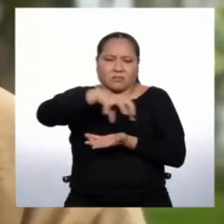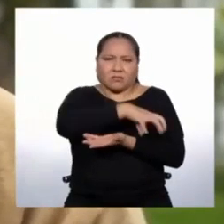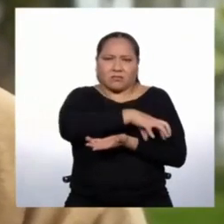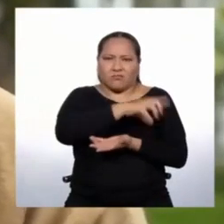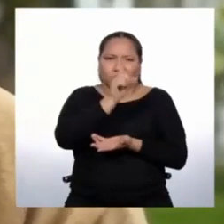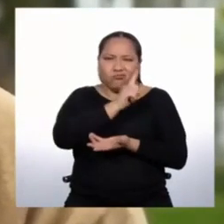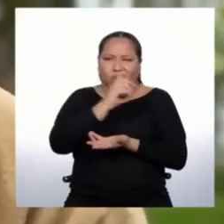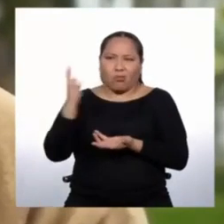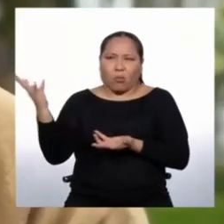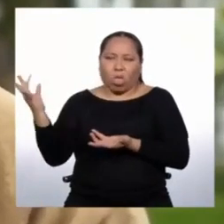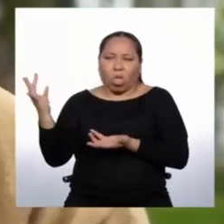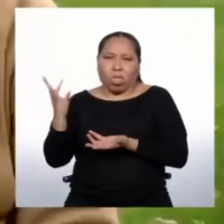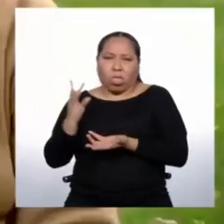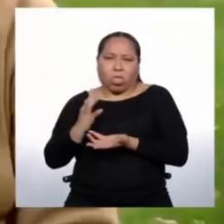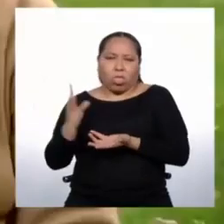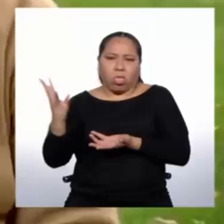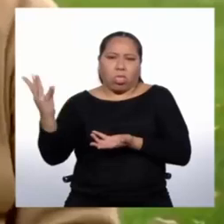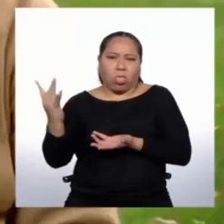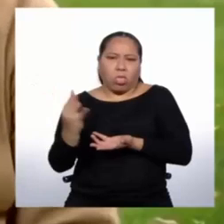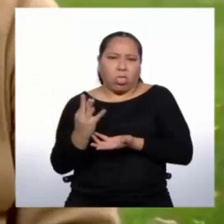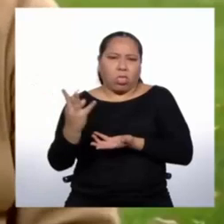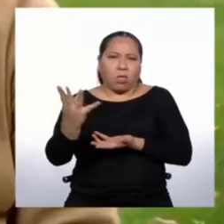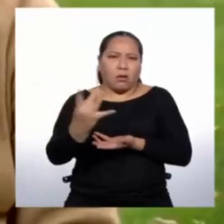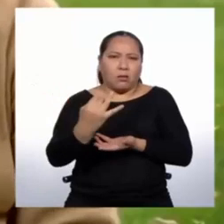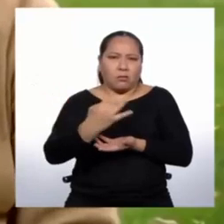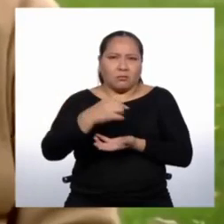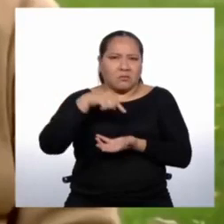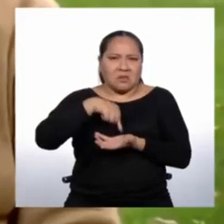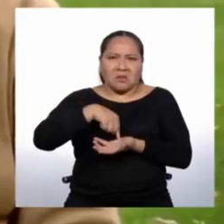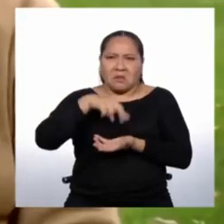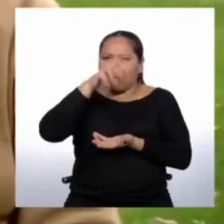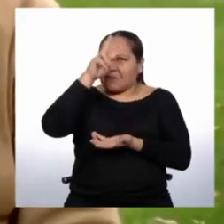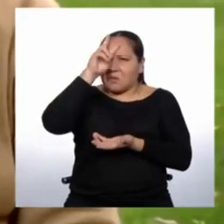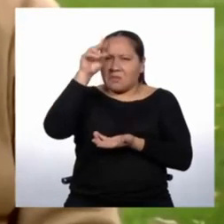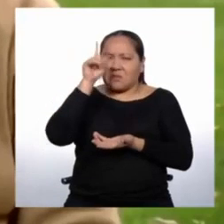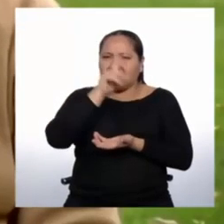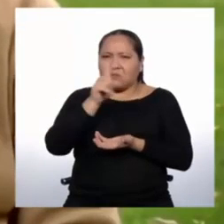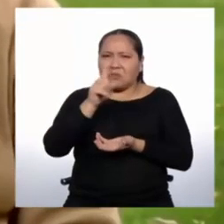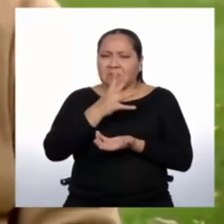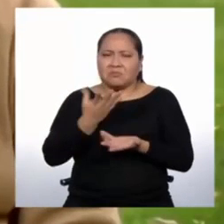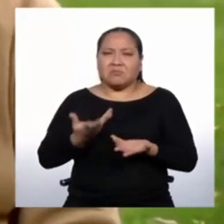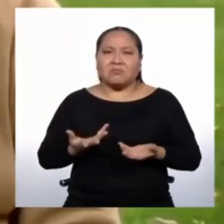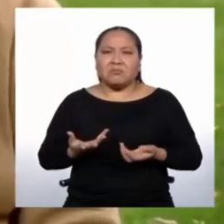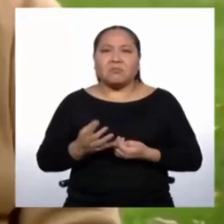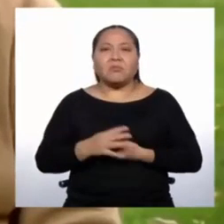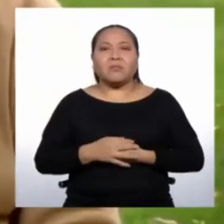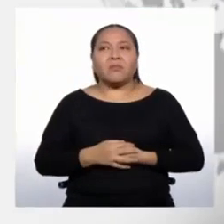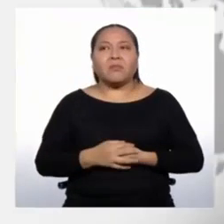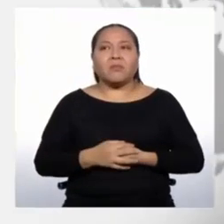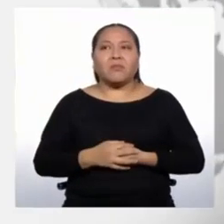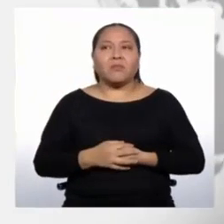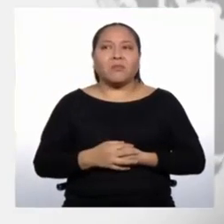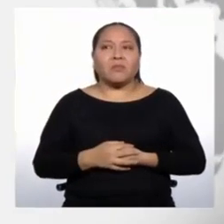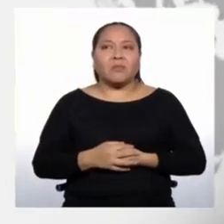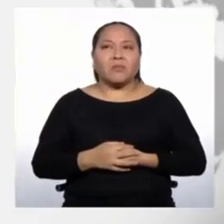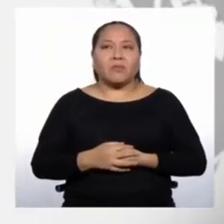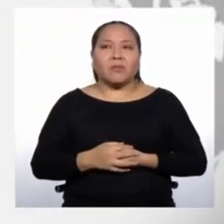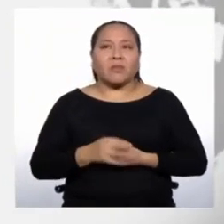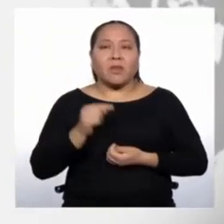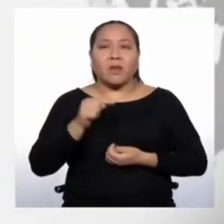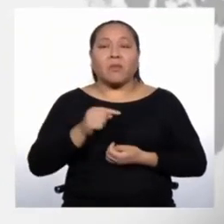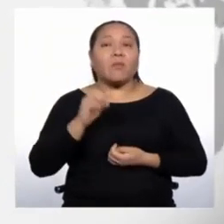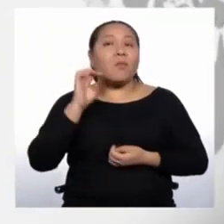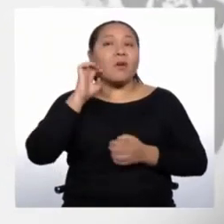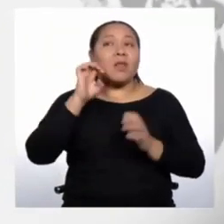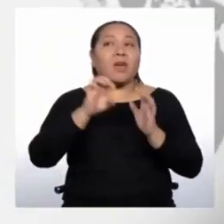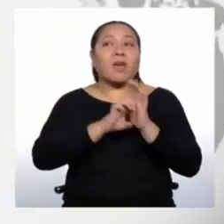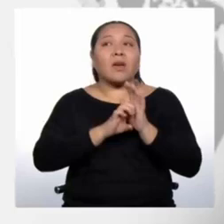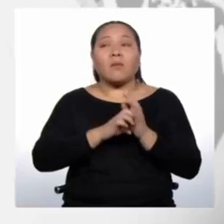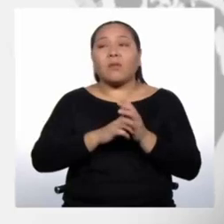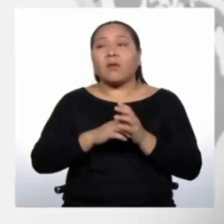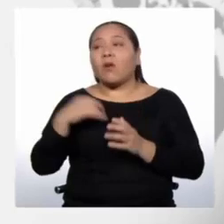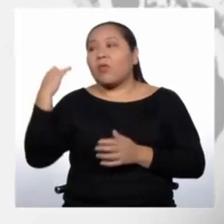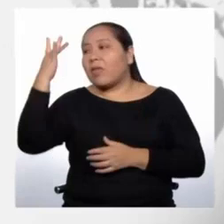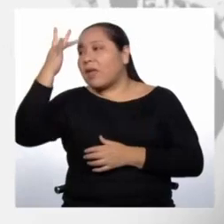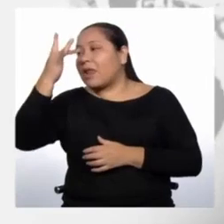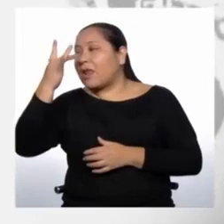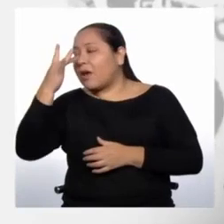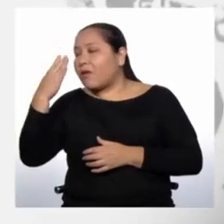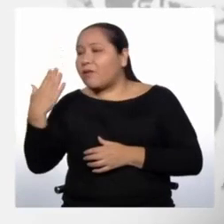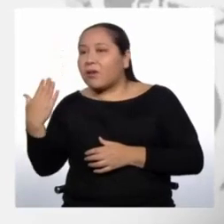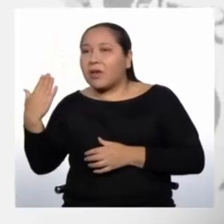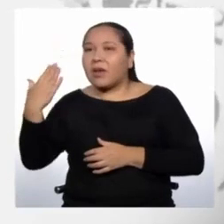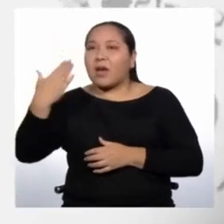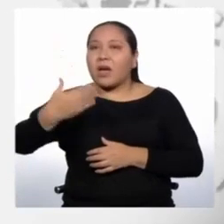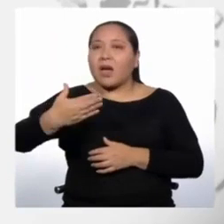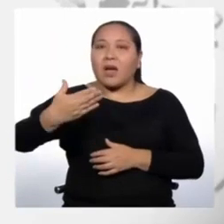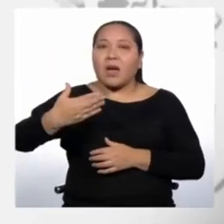que han caracterizado a la humanidad. Estos flujos han ocurrido, sobre todo, del África, por ejemplo, al Caribe y a